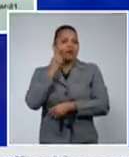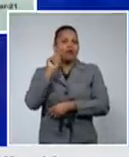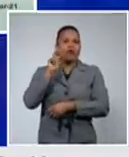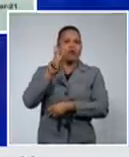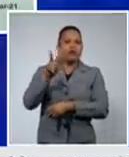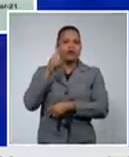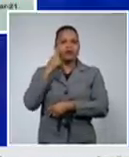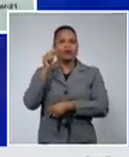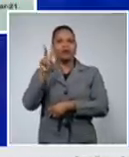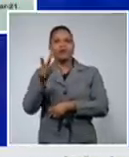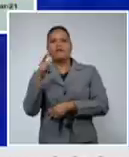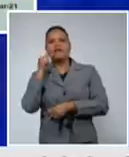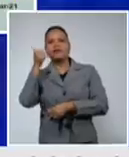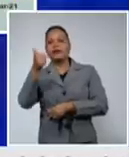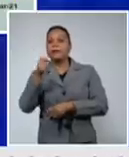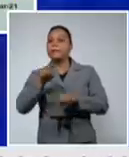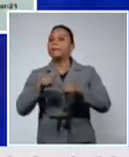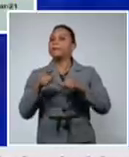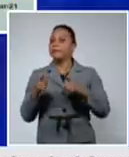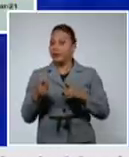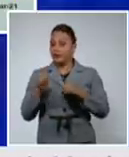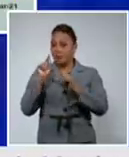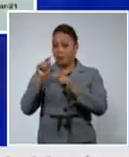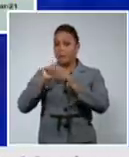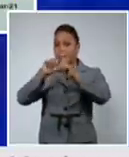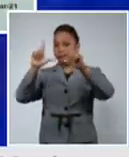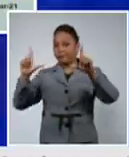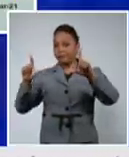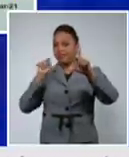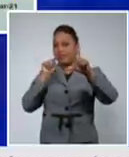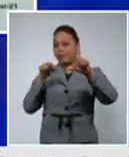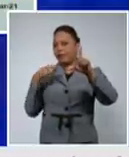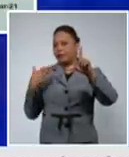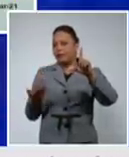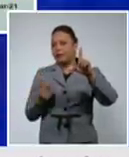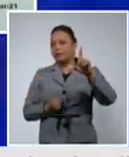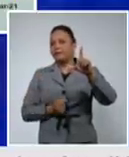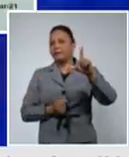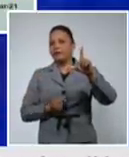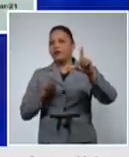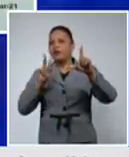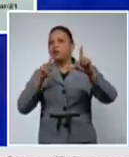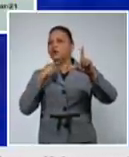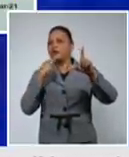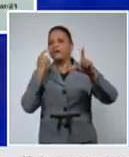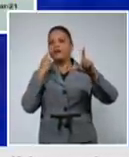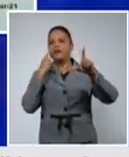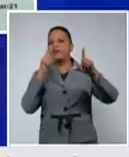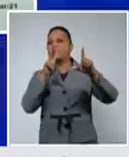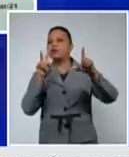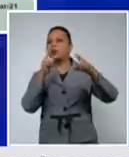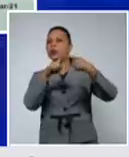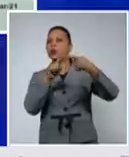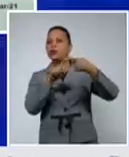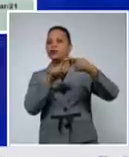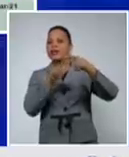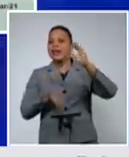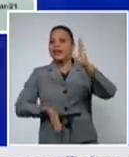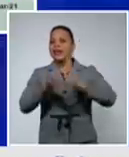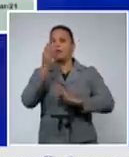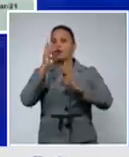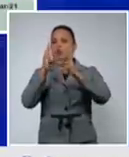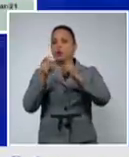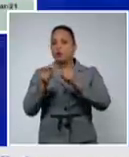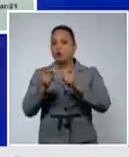bien pero que de toda forma ahí se evidencian dos cosas uno el elevado número de casos que hemos